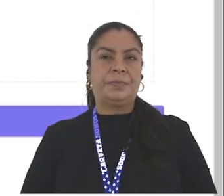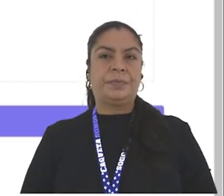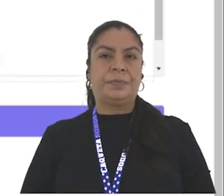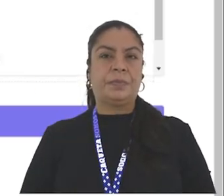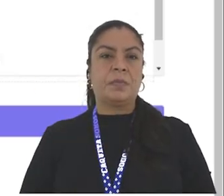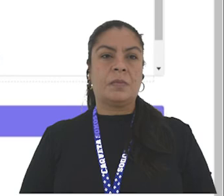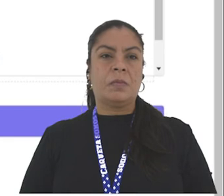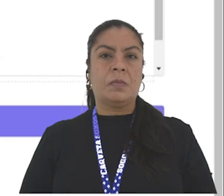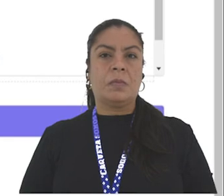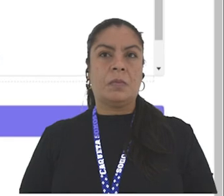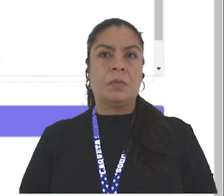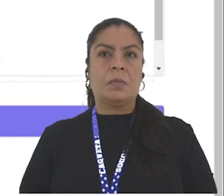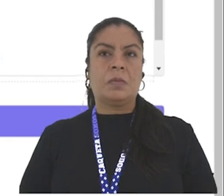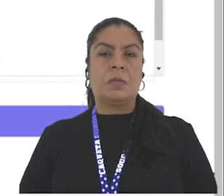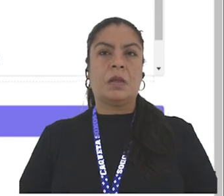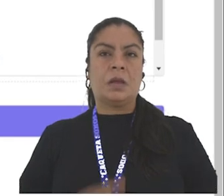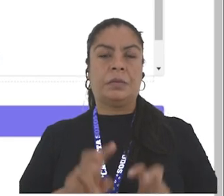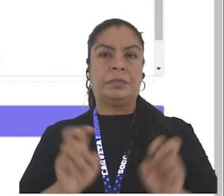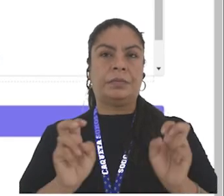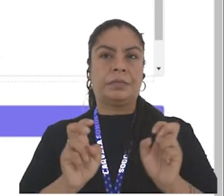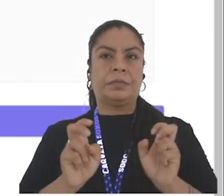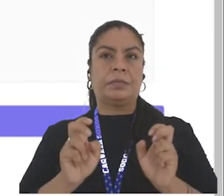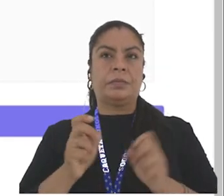y el tipo de solicitud.